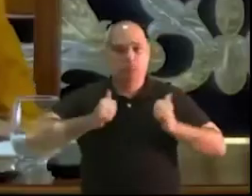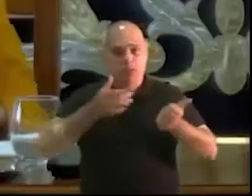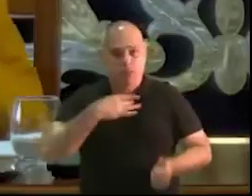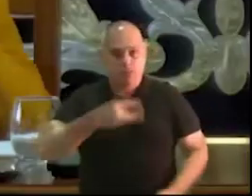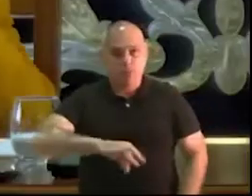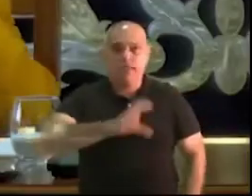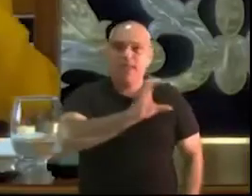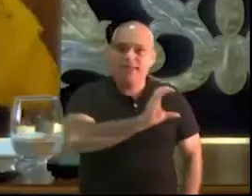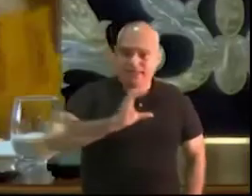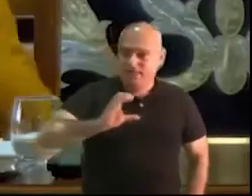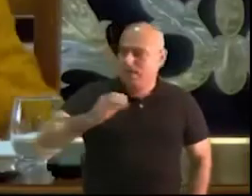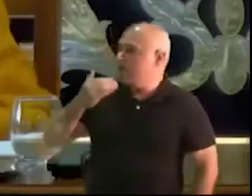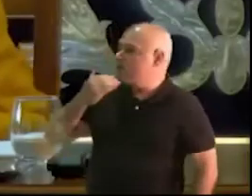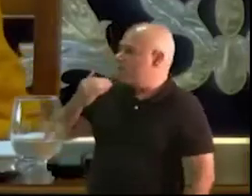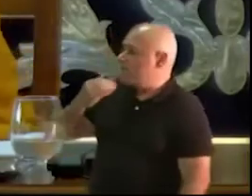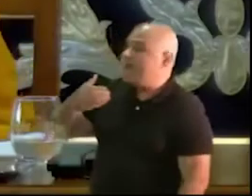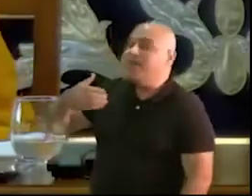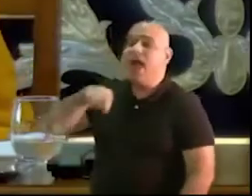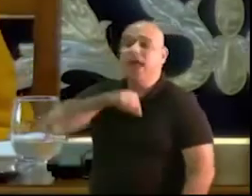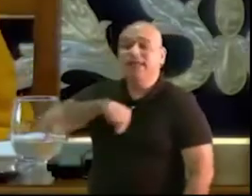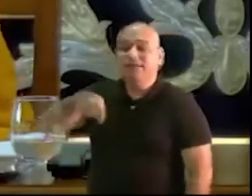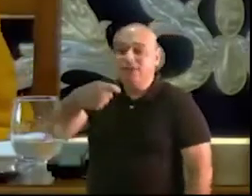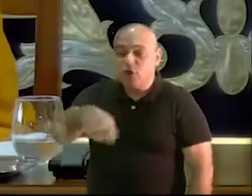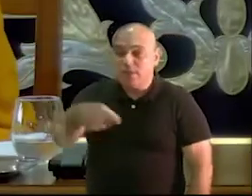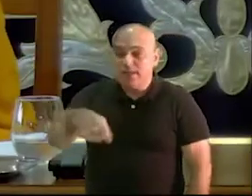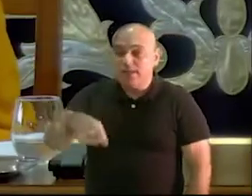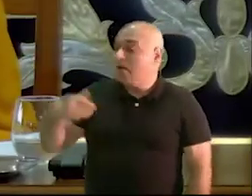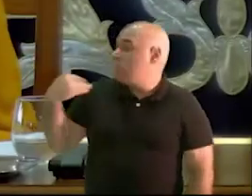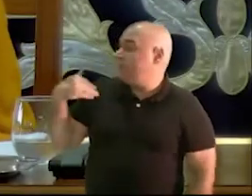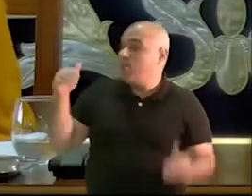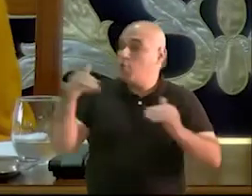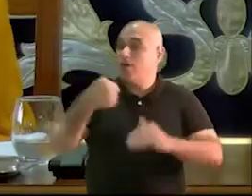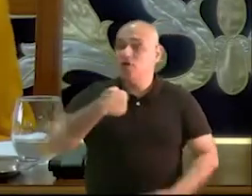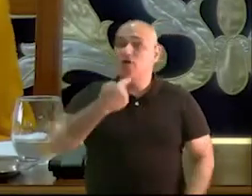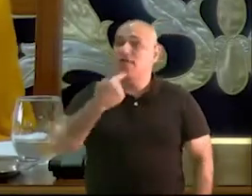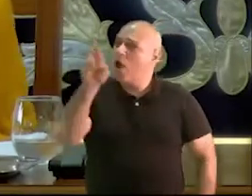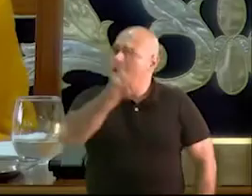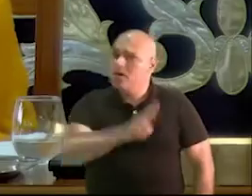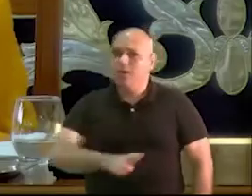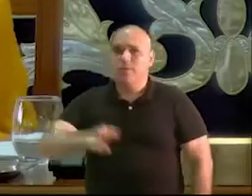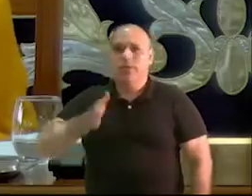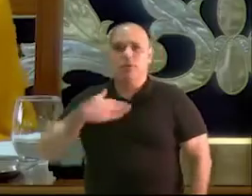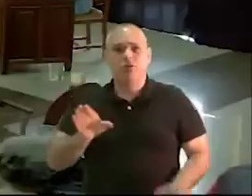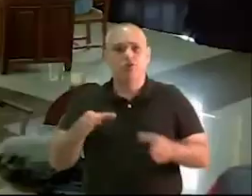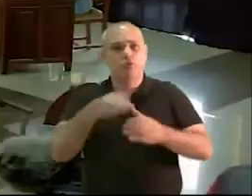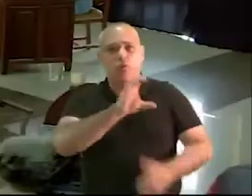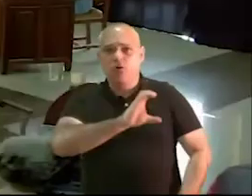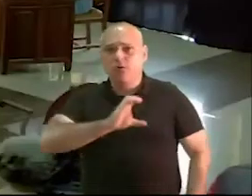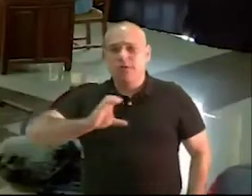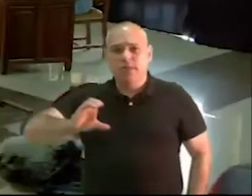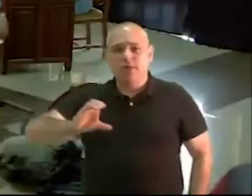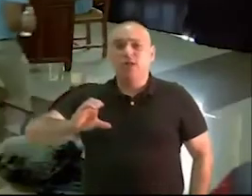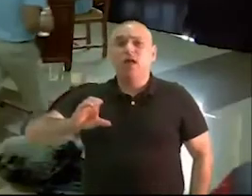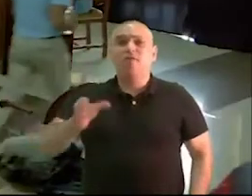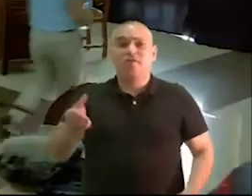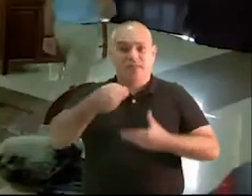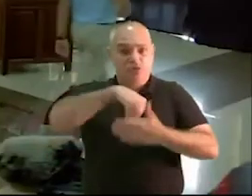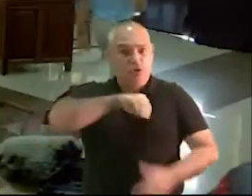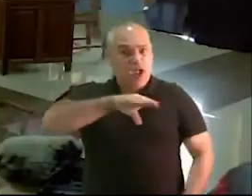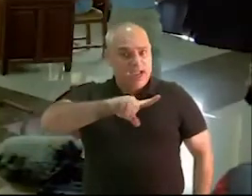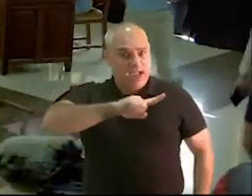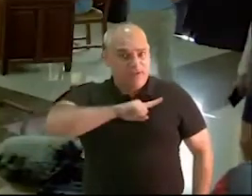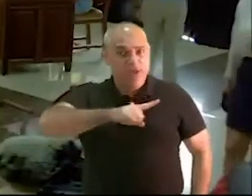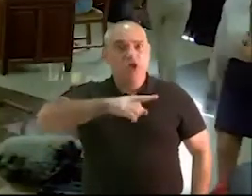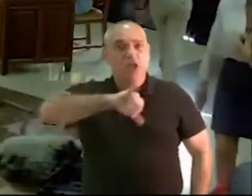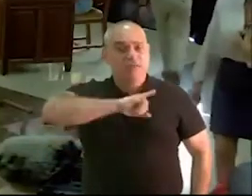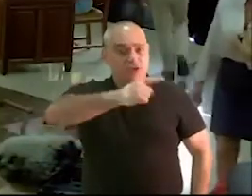Muchas gracias, señora Presidenta. Como decía, el pasado jueves el grupo político de Coalición Canaria Partido Nacionalista Canario en este cabildo presentamos